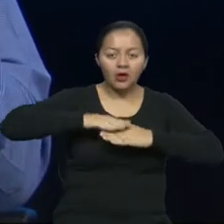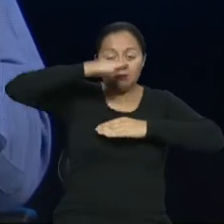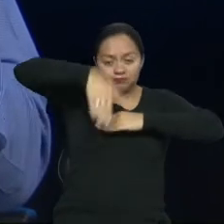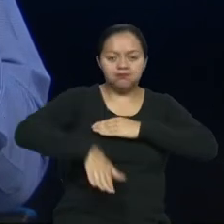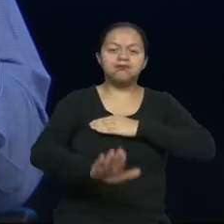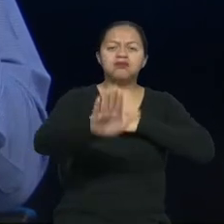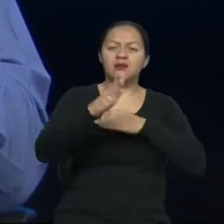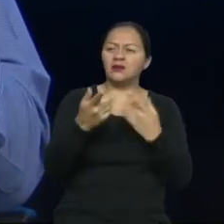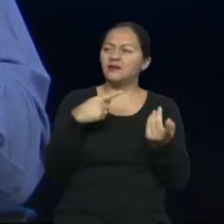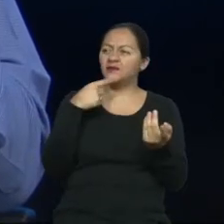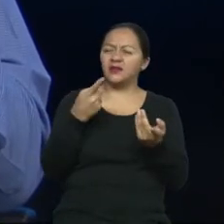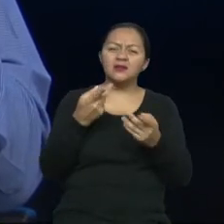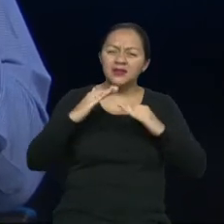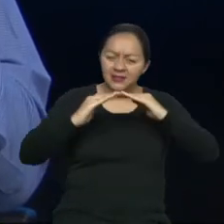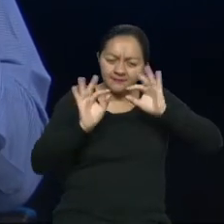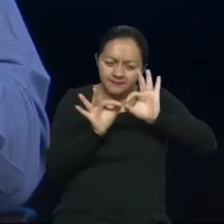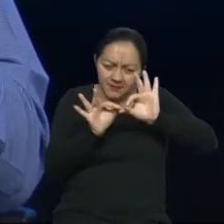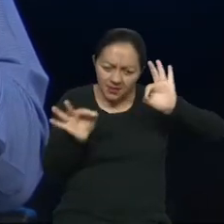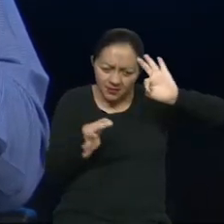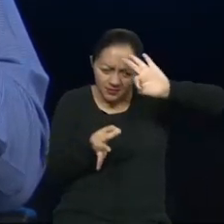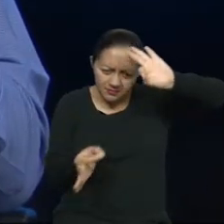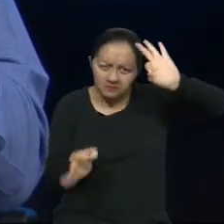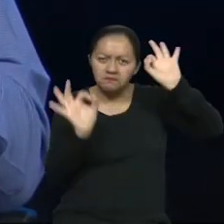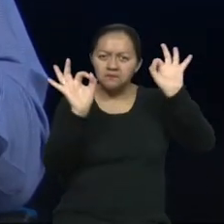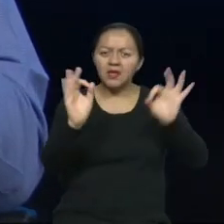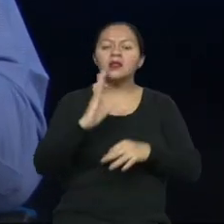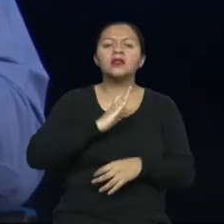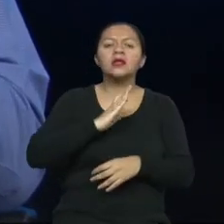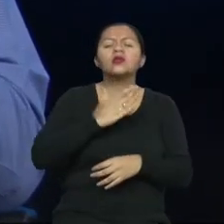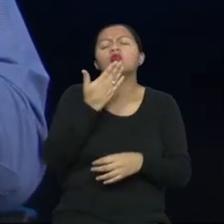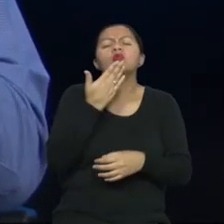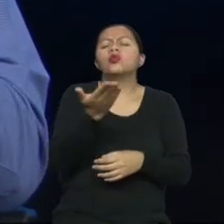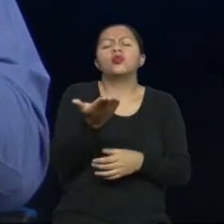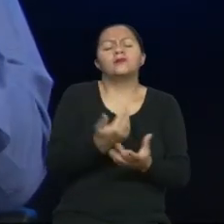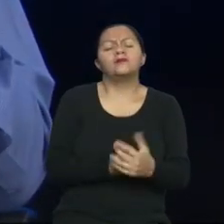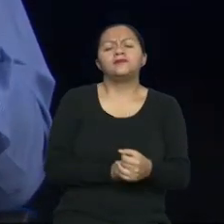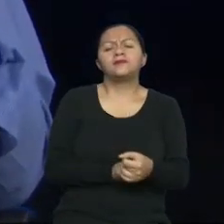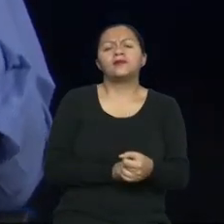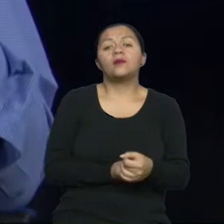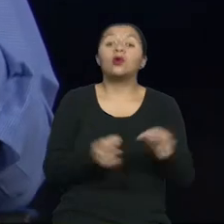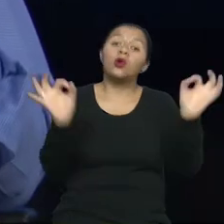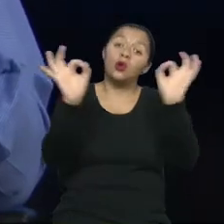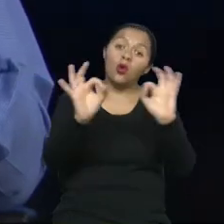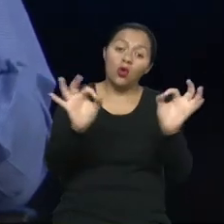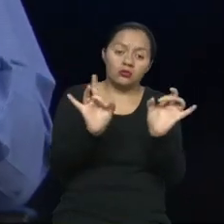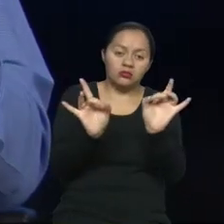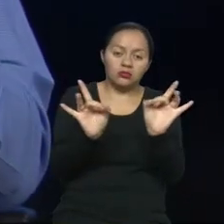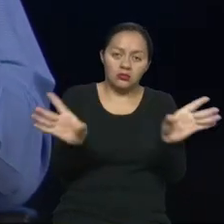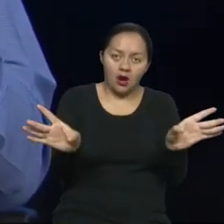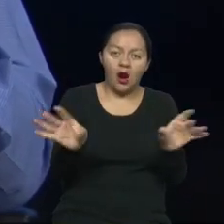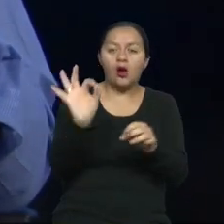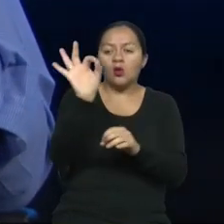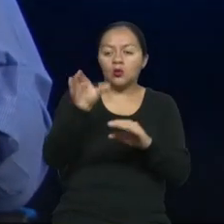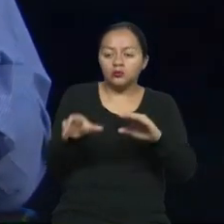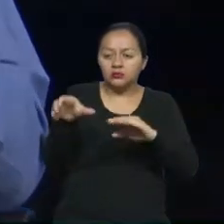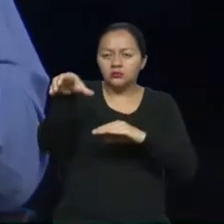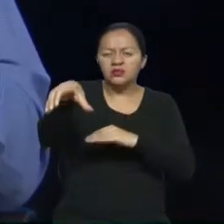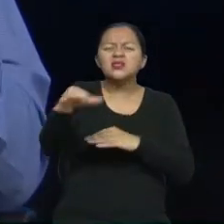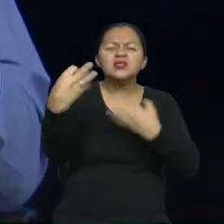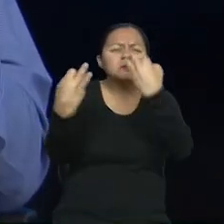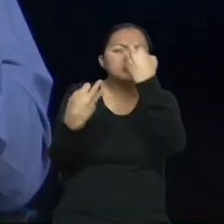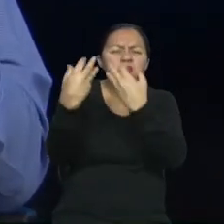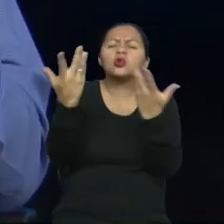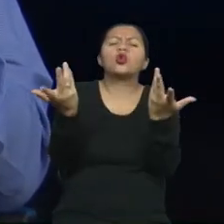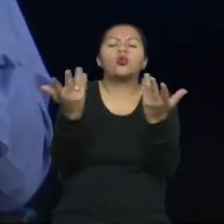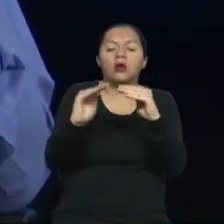¿Cuál es realidad técnica? ¿Cómo se debería construir una rampa? ¿O eliminar vados? ¿Podrías explicarnos los